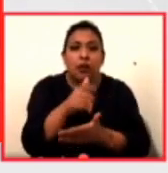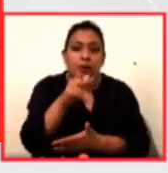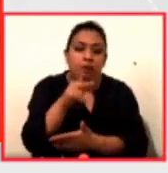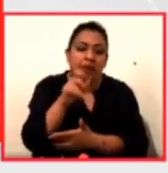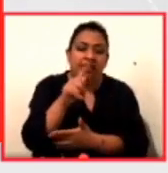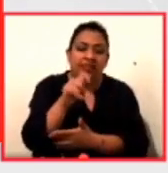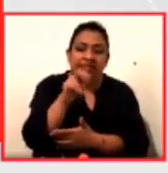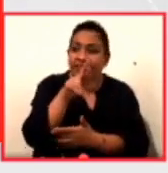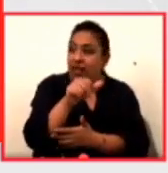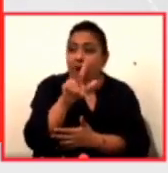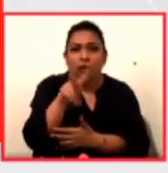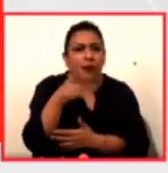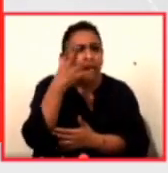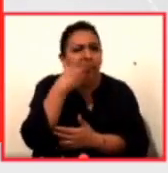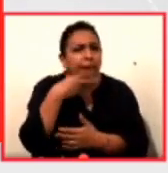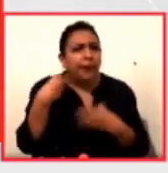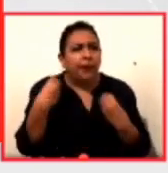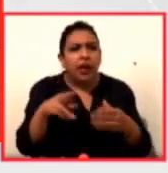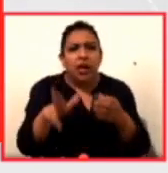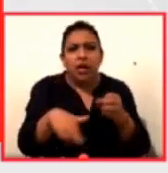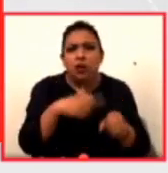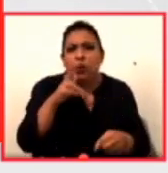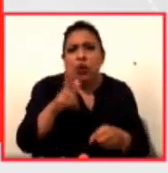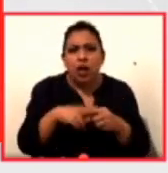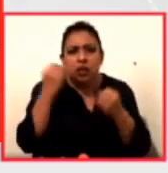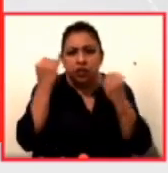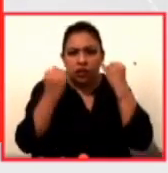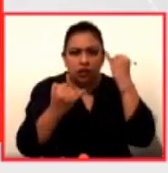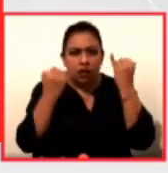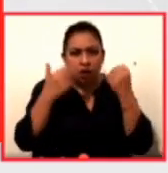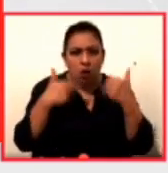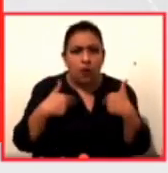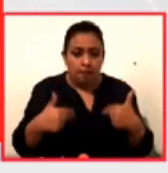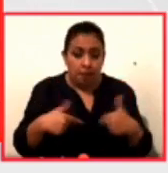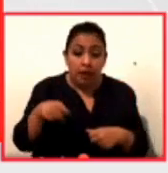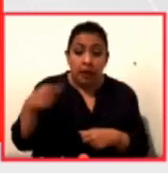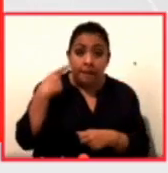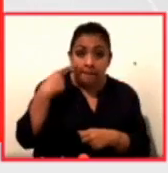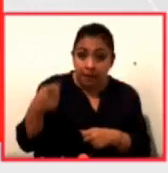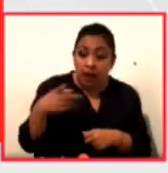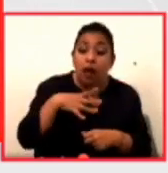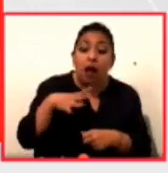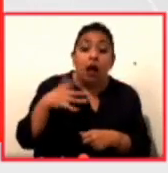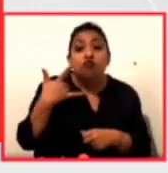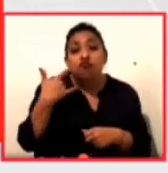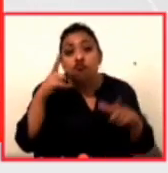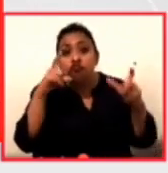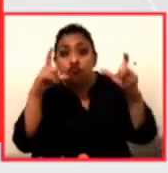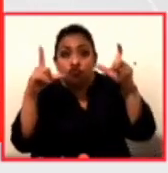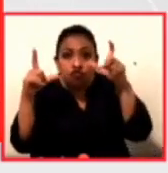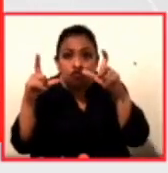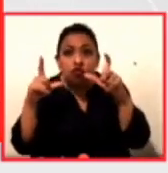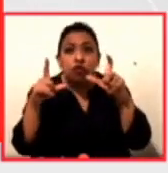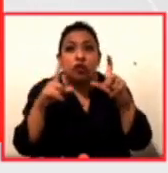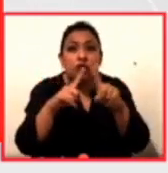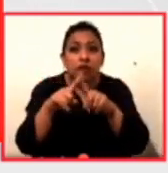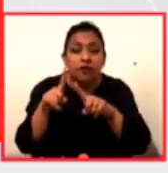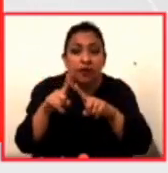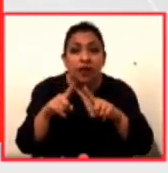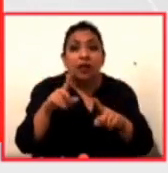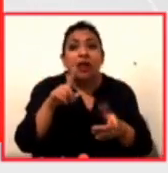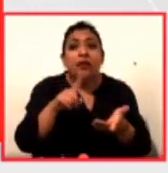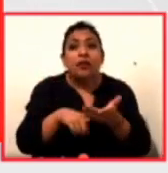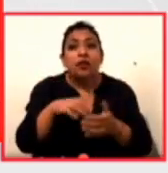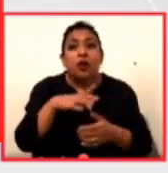es una maravilla de la naturaleza y de la creación humana ahí van a poder hacer un recorrido fotográfico por los monumentos más destacados las tumbas